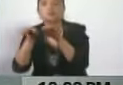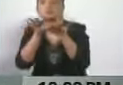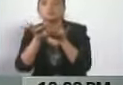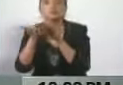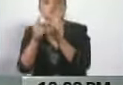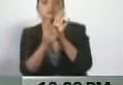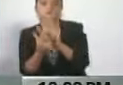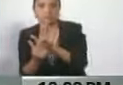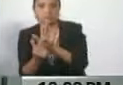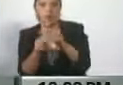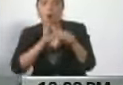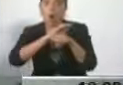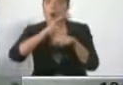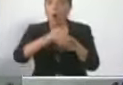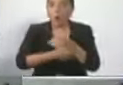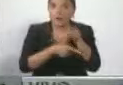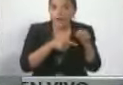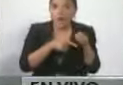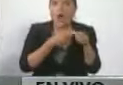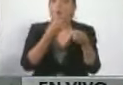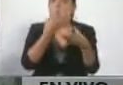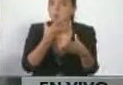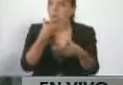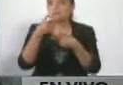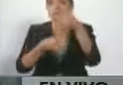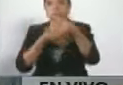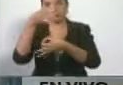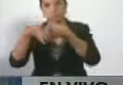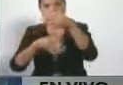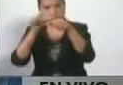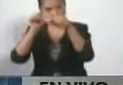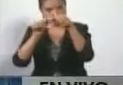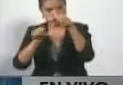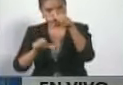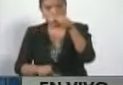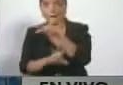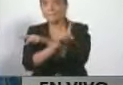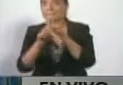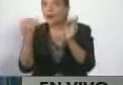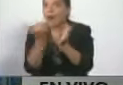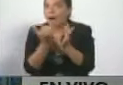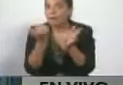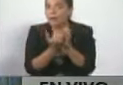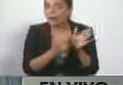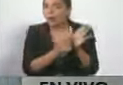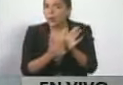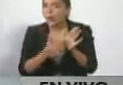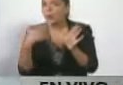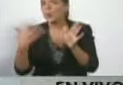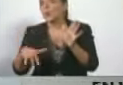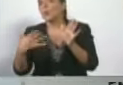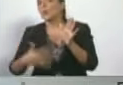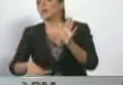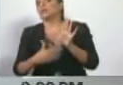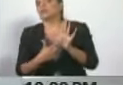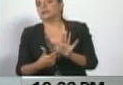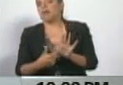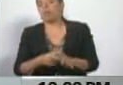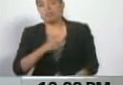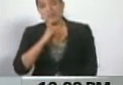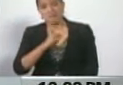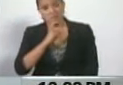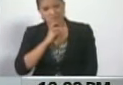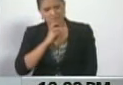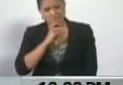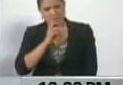Jorge es buen expositor, pero son contundentes las pruebas. Es difícil que no abra